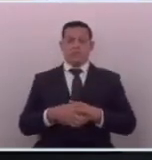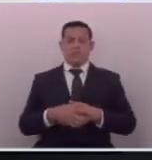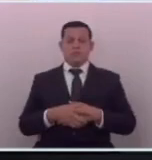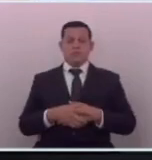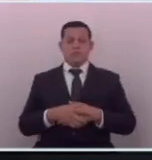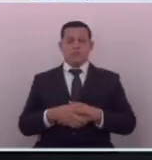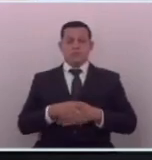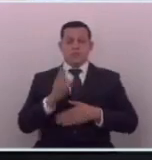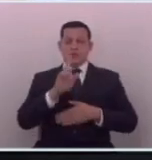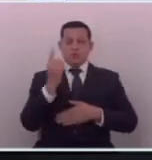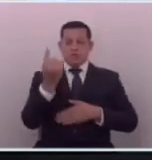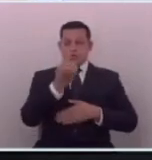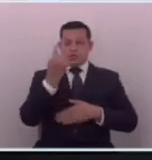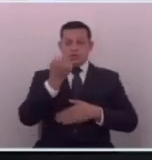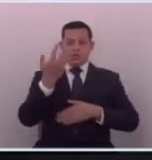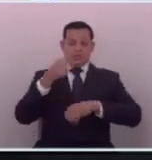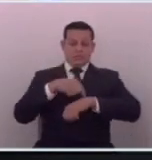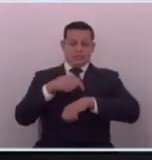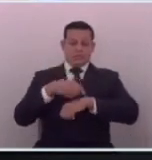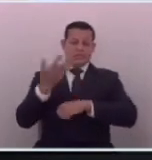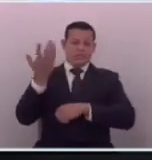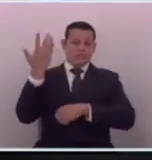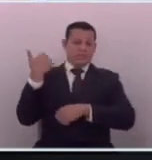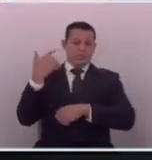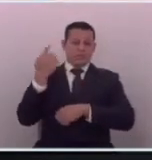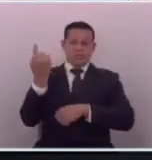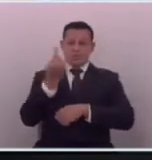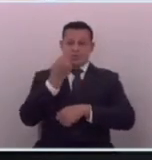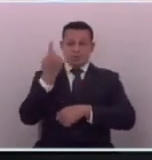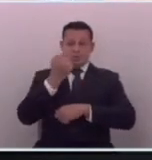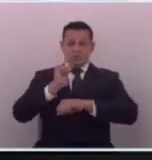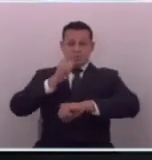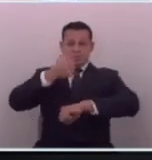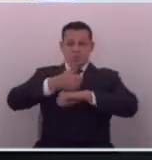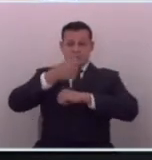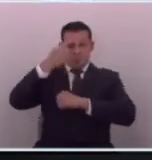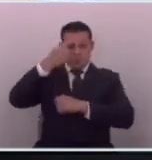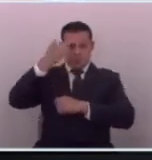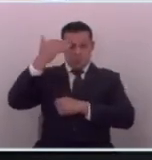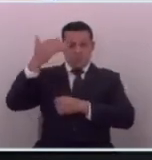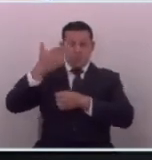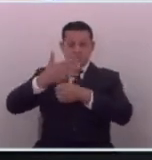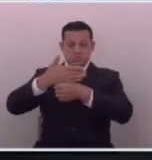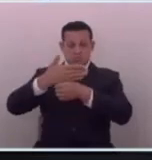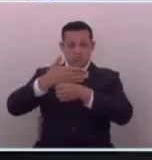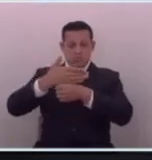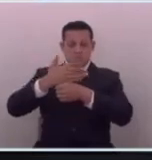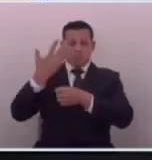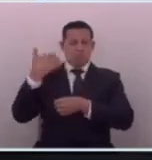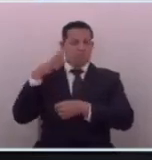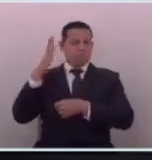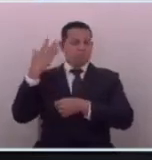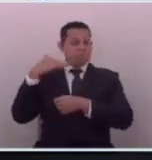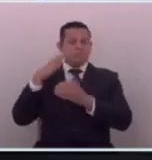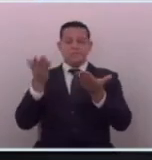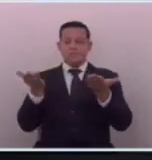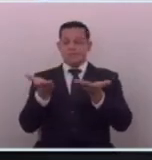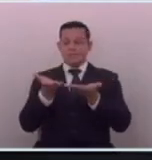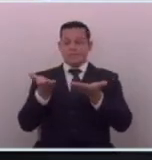no sencillamente como en el pasado solo generar una postura político partidaria a lo que están acostumbrados